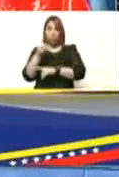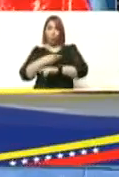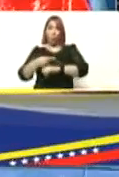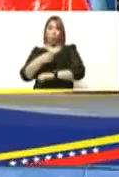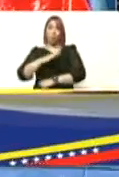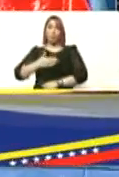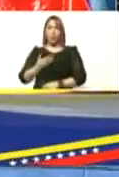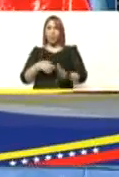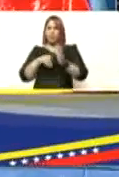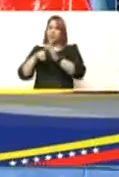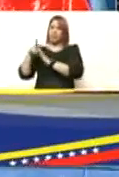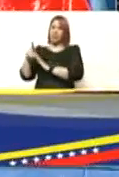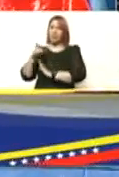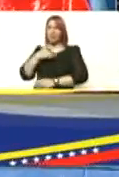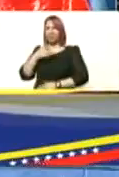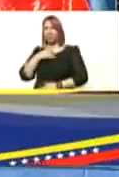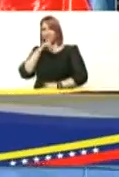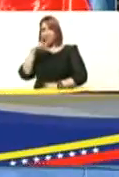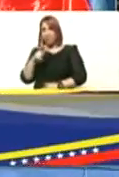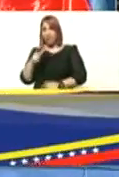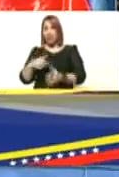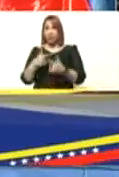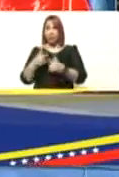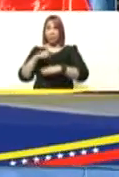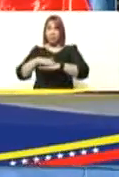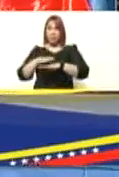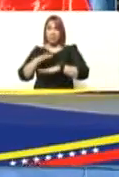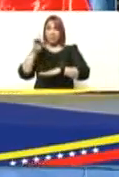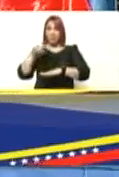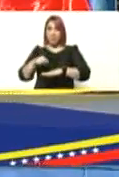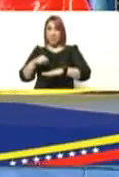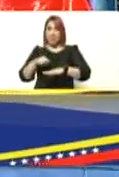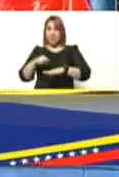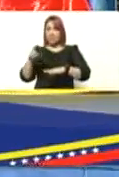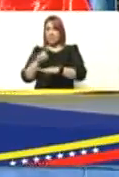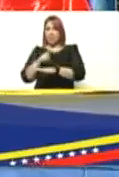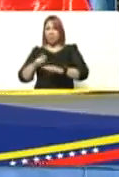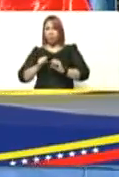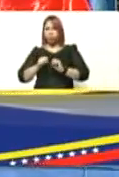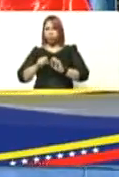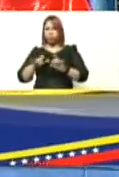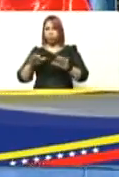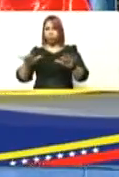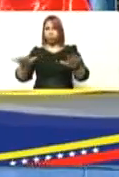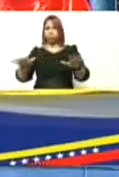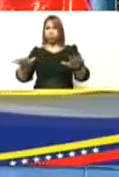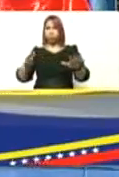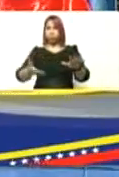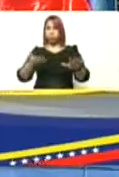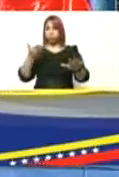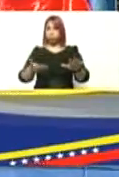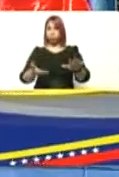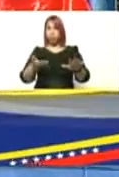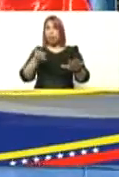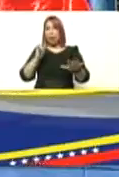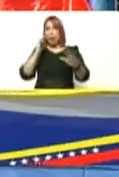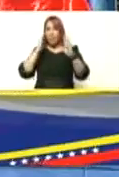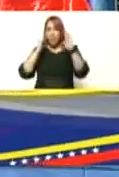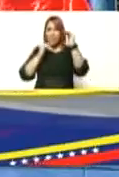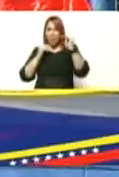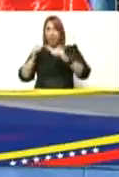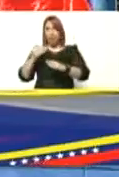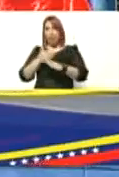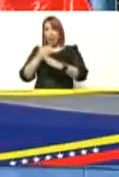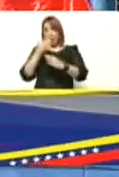desarrollar síntomas por lo tanto ocurre también muy rápido el contagio por eso es importante estar alerta ante